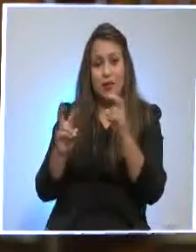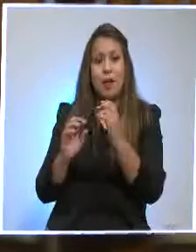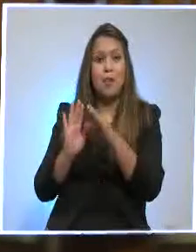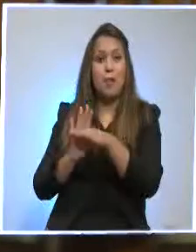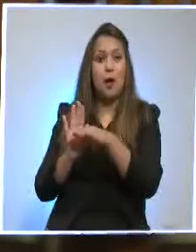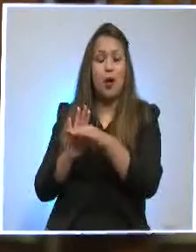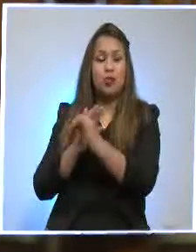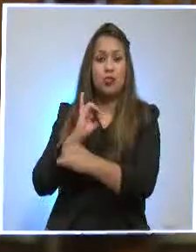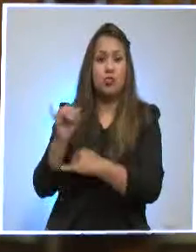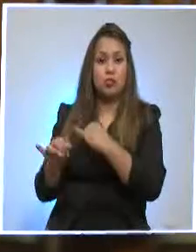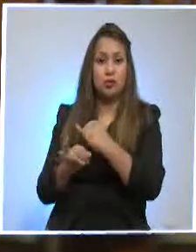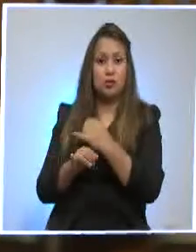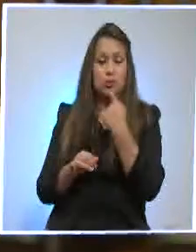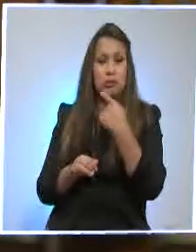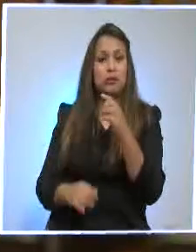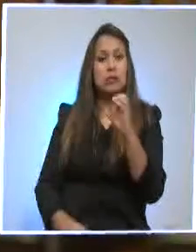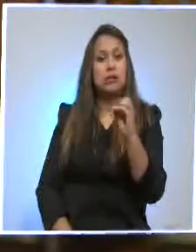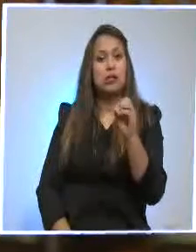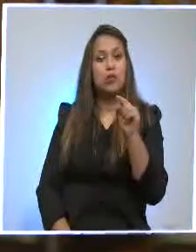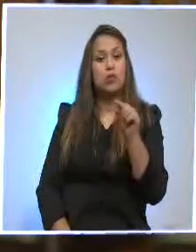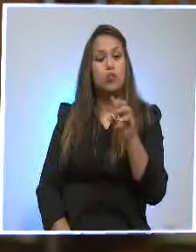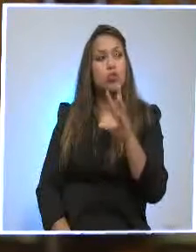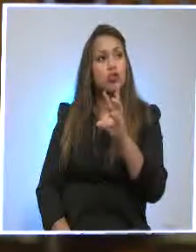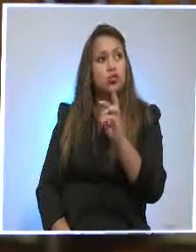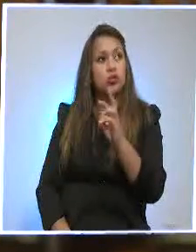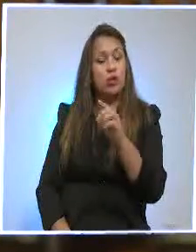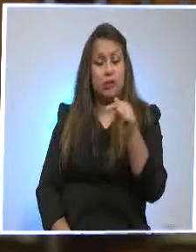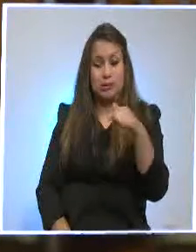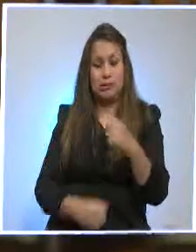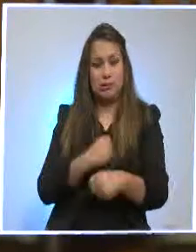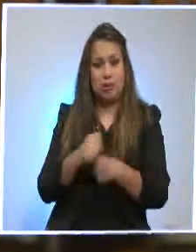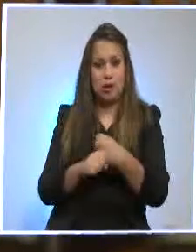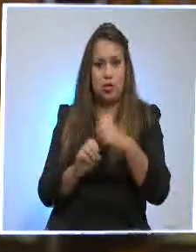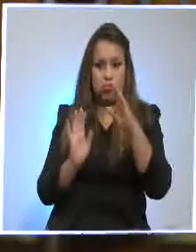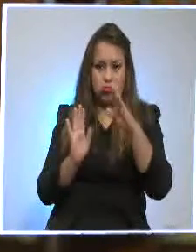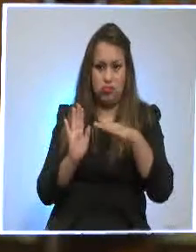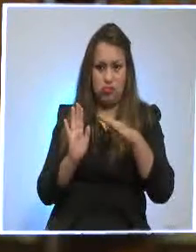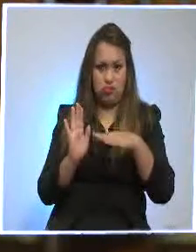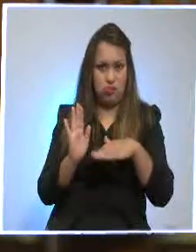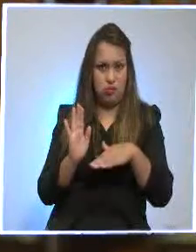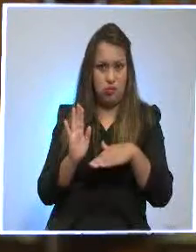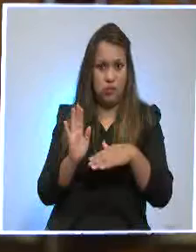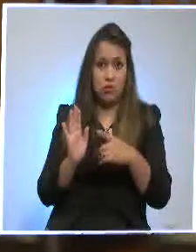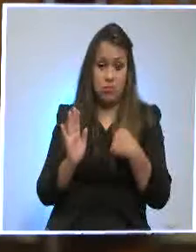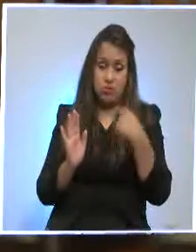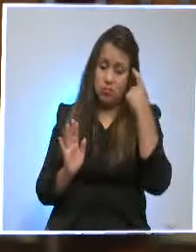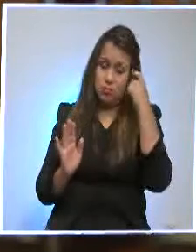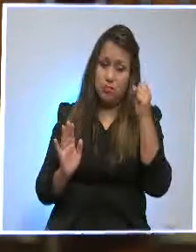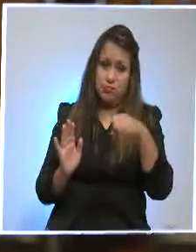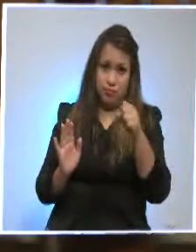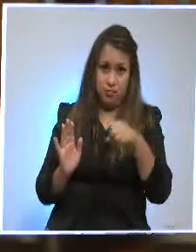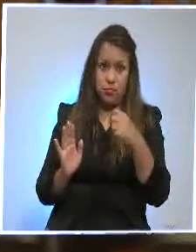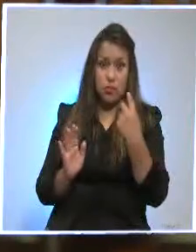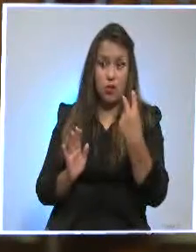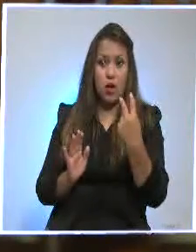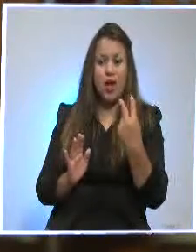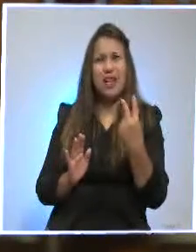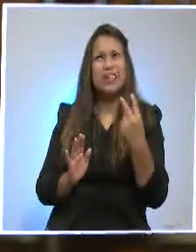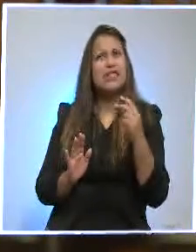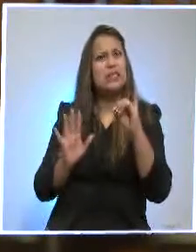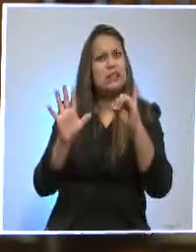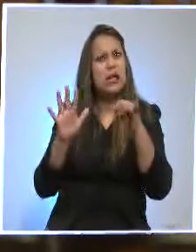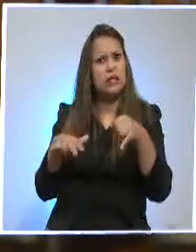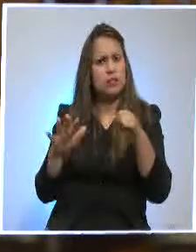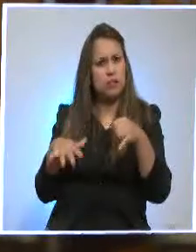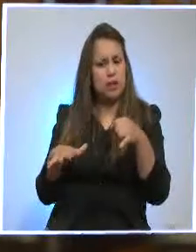0.6% sería el decrecimiento este año. Yo pienso que sí va a ser de esa manera porque en los dos primeros trimestres,